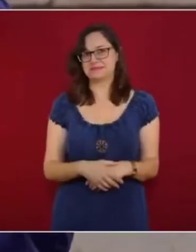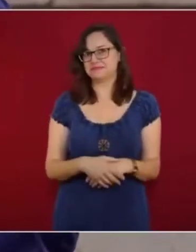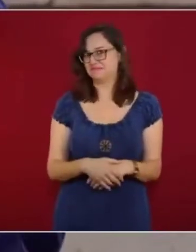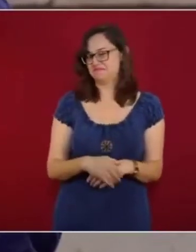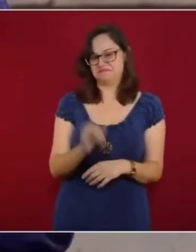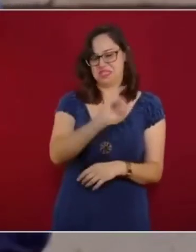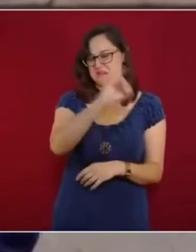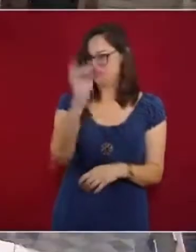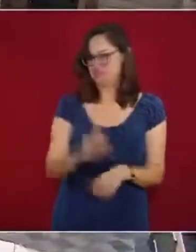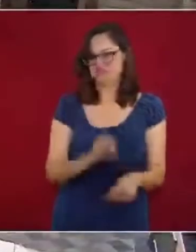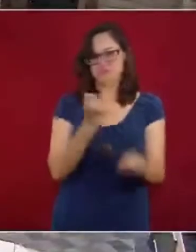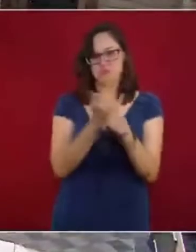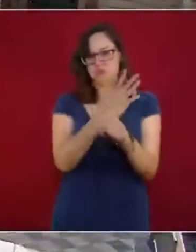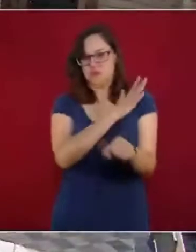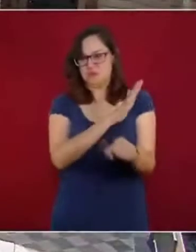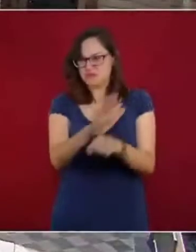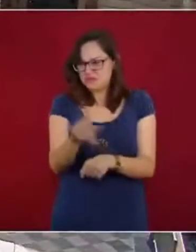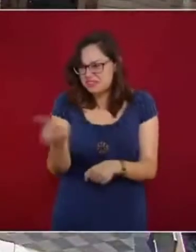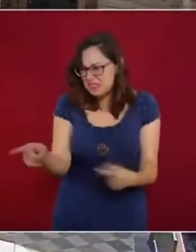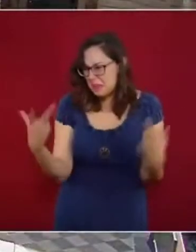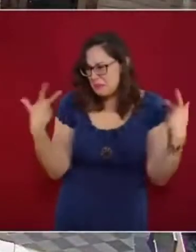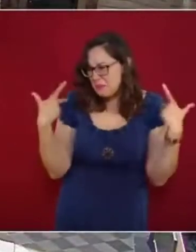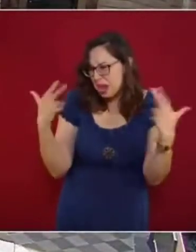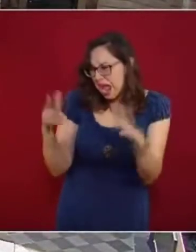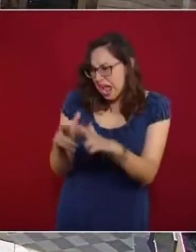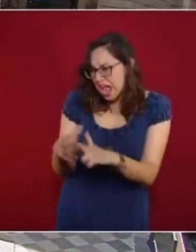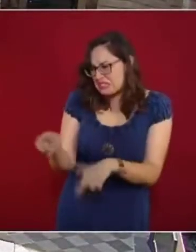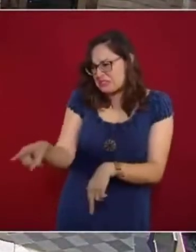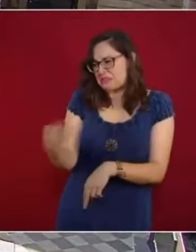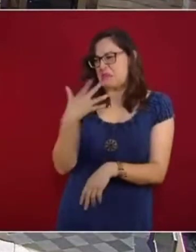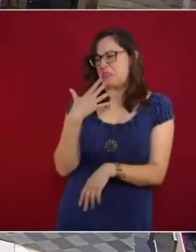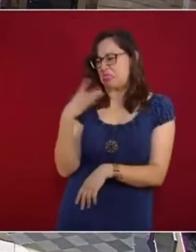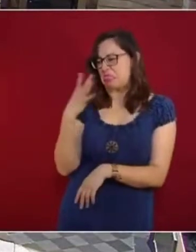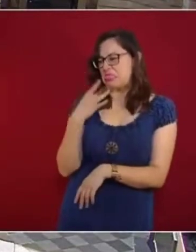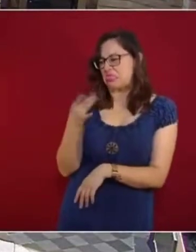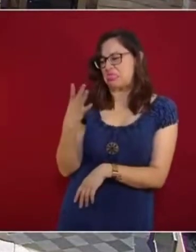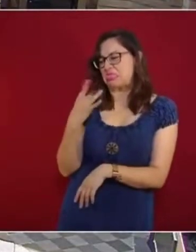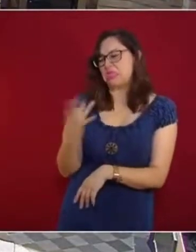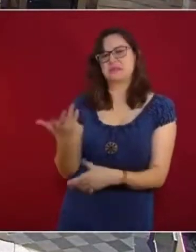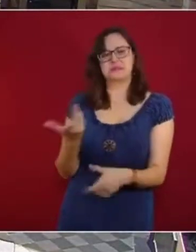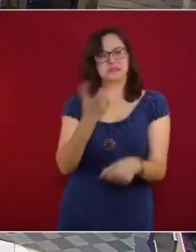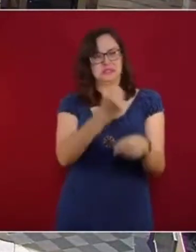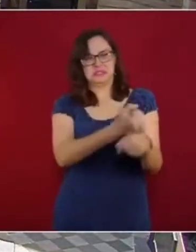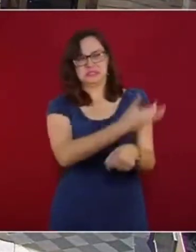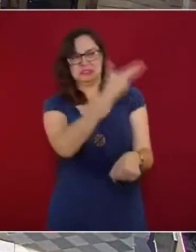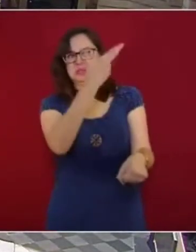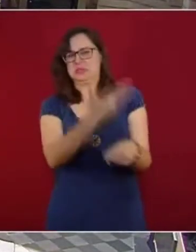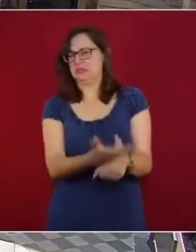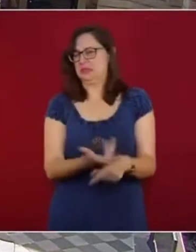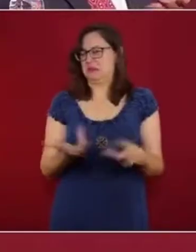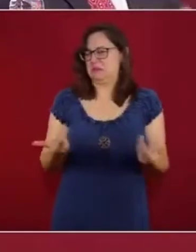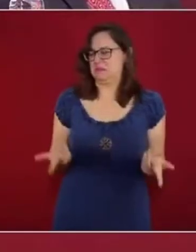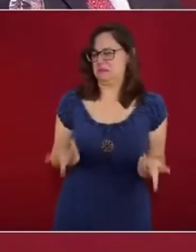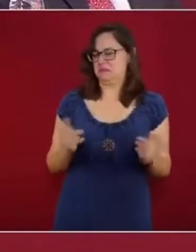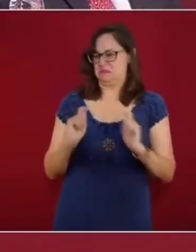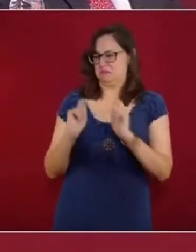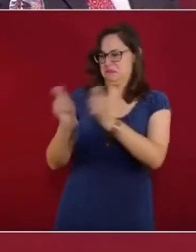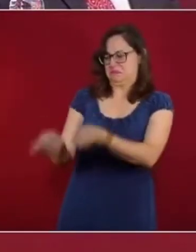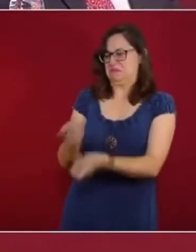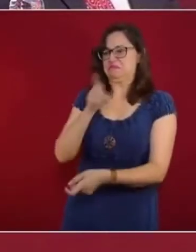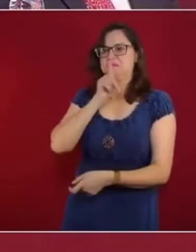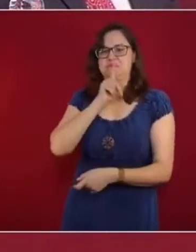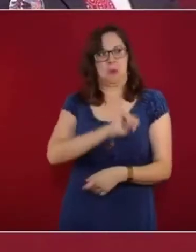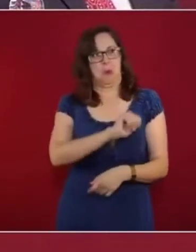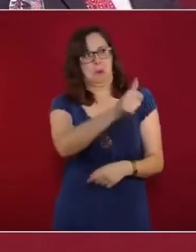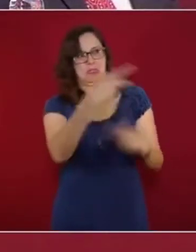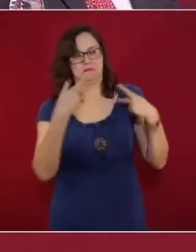maestro podía ser secretario? Sí, había mucha gente preparada y mucha gente con muchos